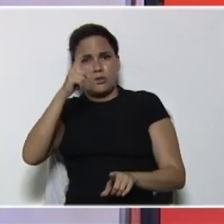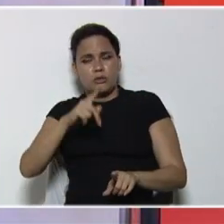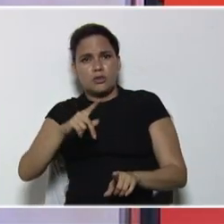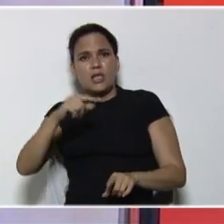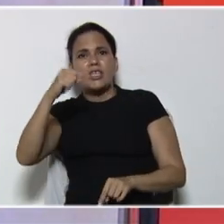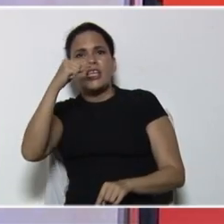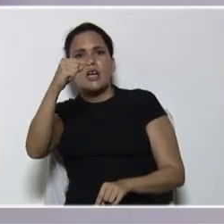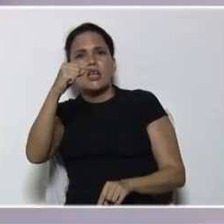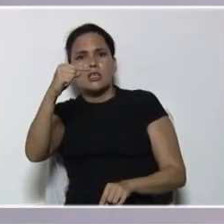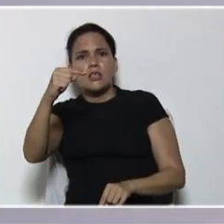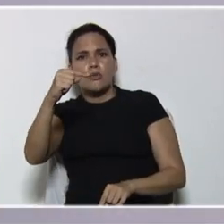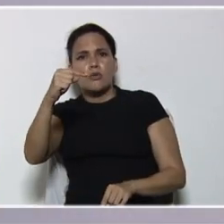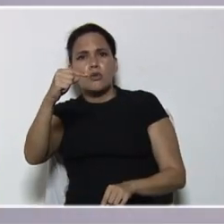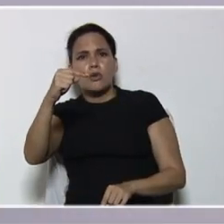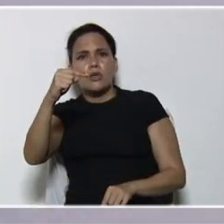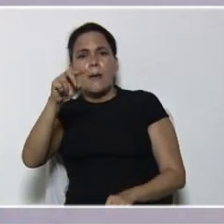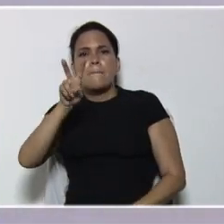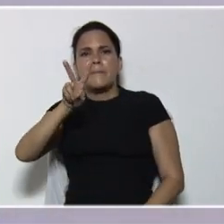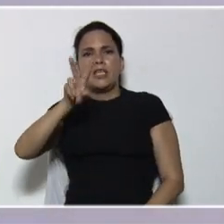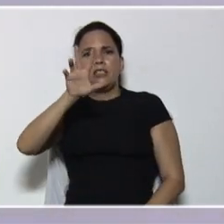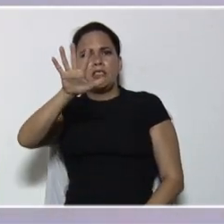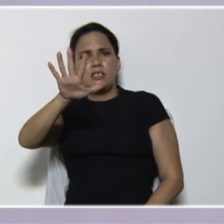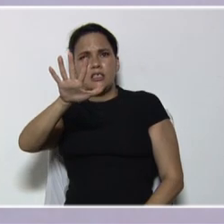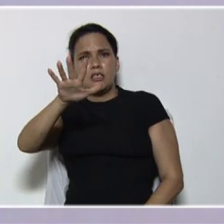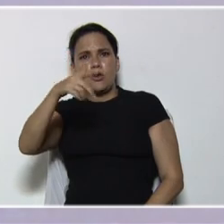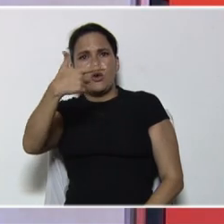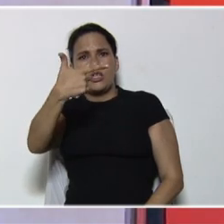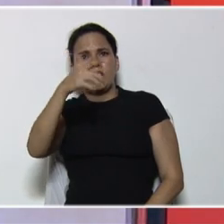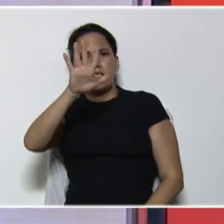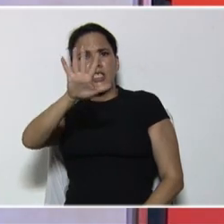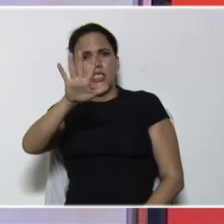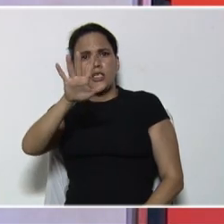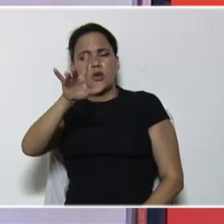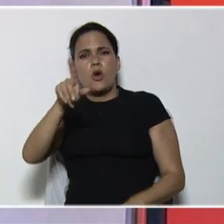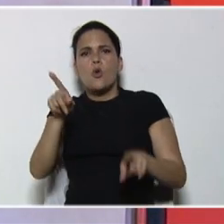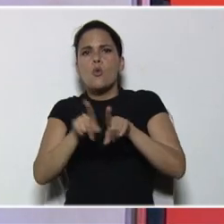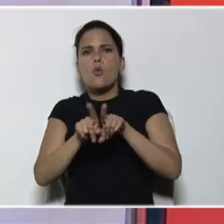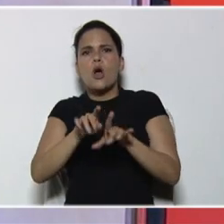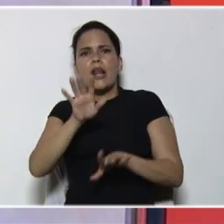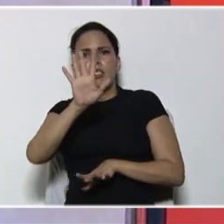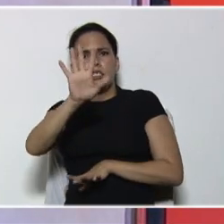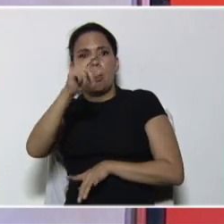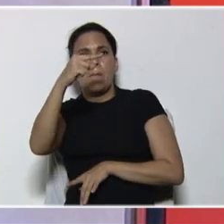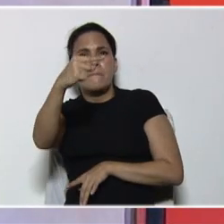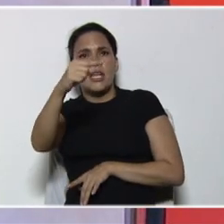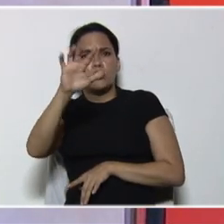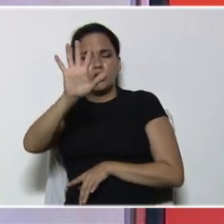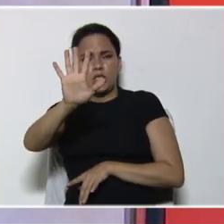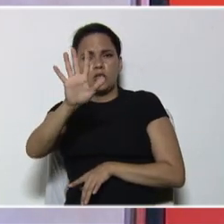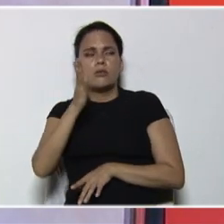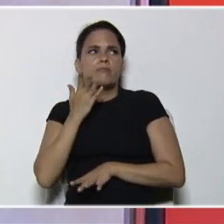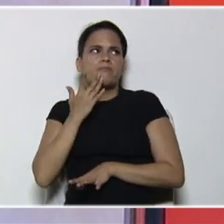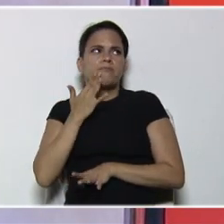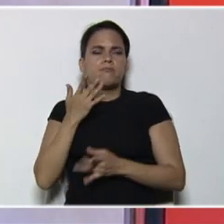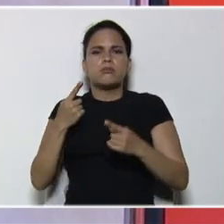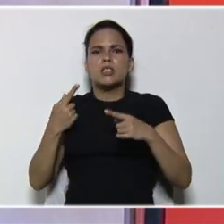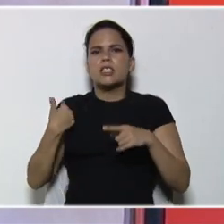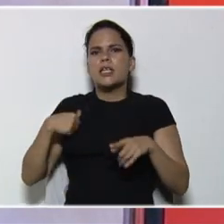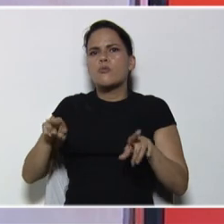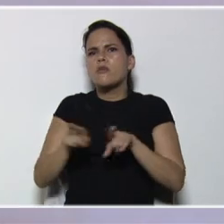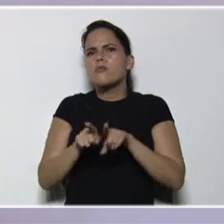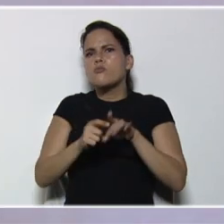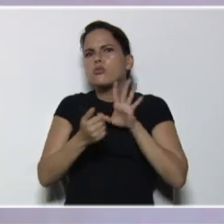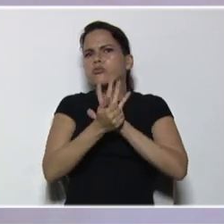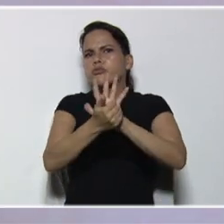entre 5 es igual a 5. Otro ejemplo. Si tenemos cantidades del mismo signo, menos 6